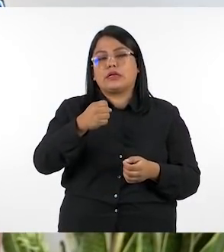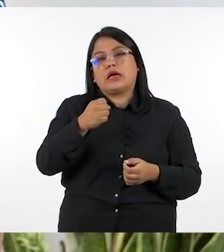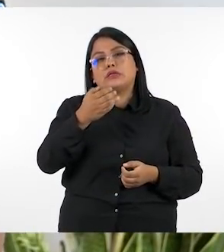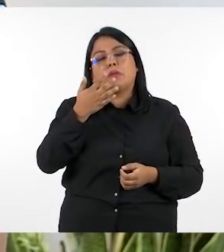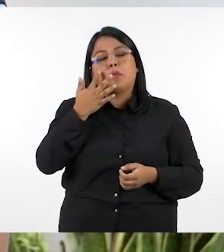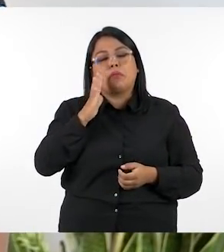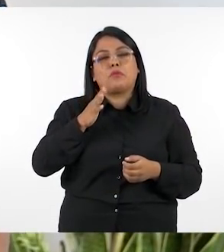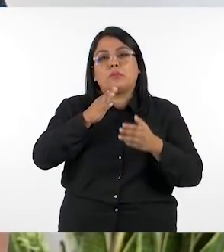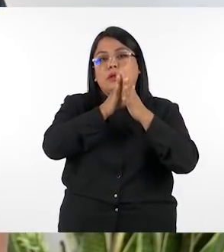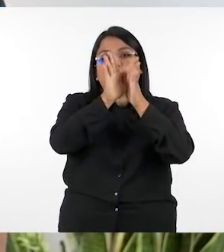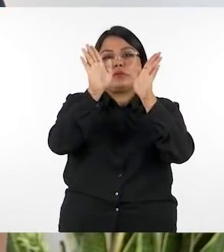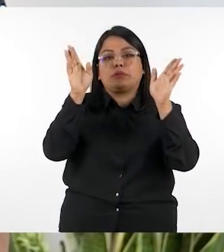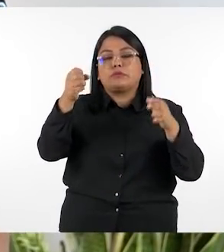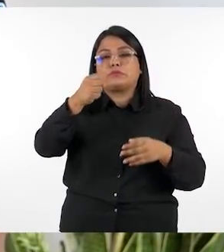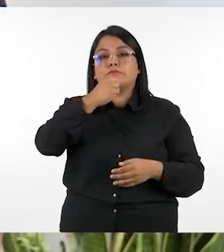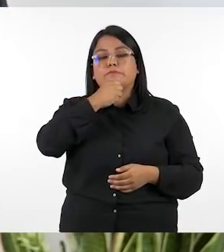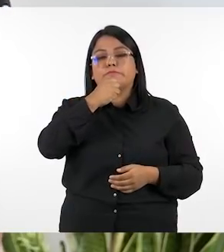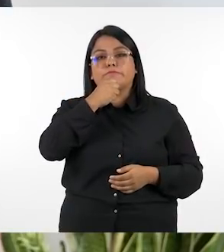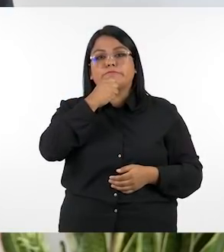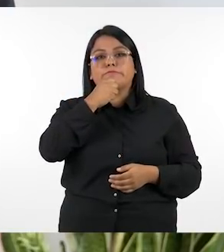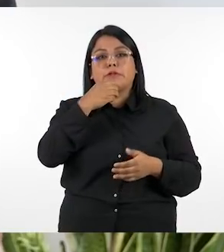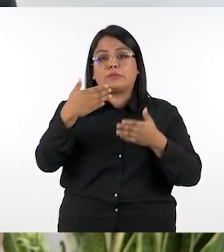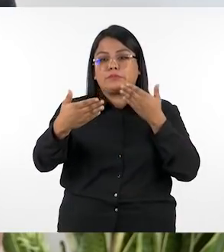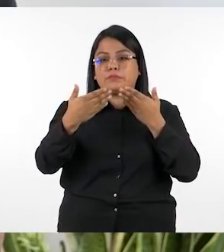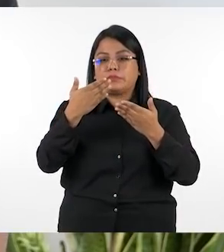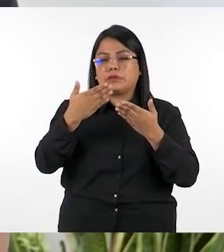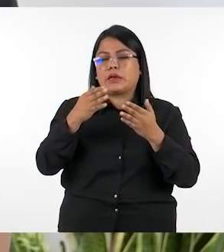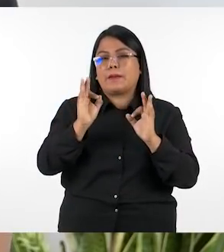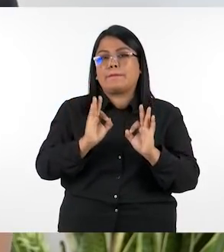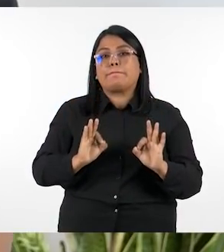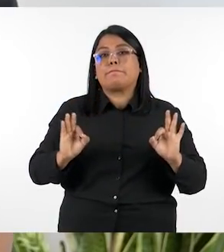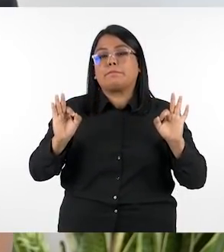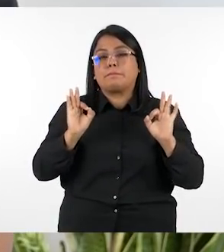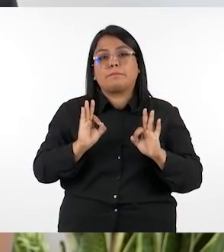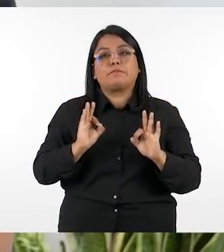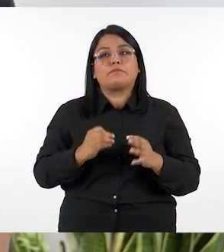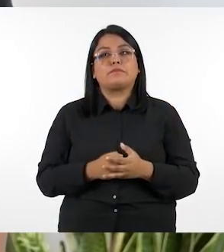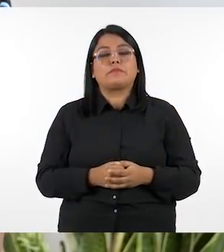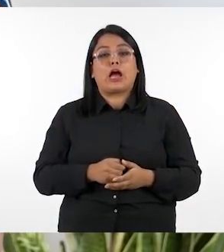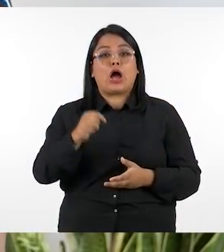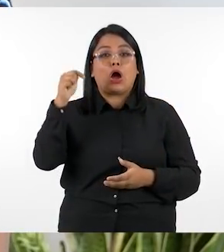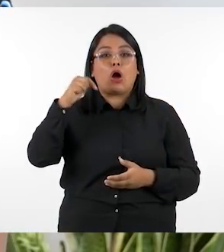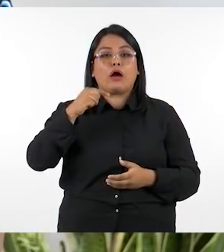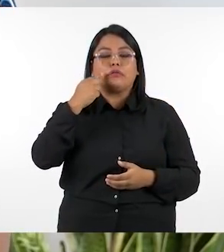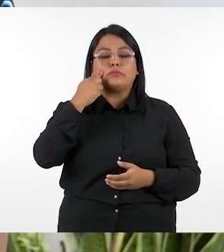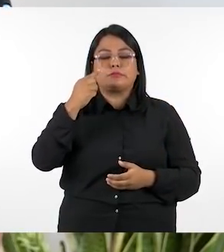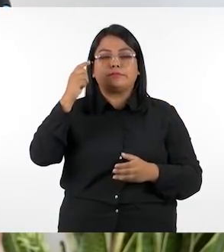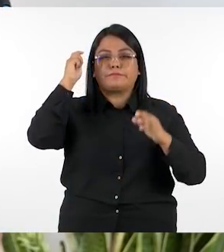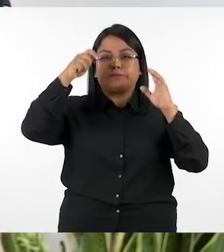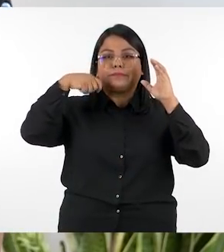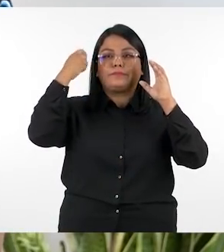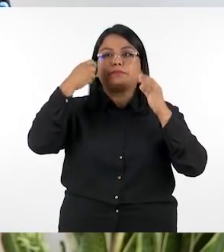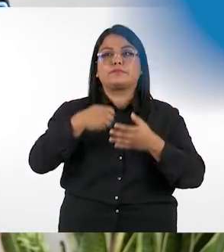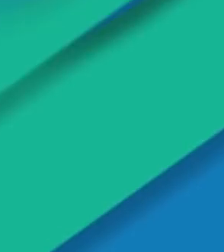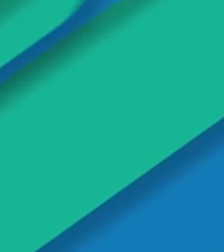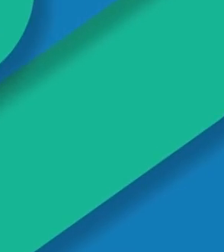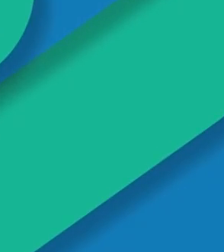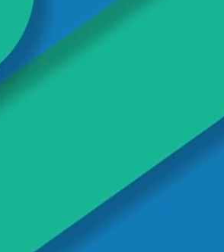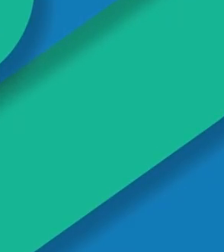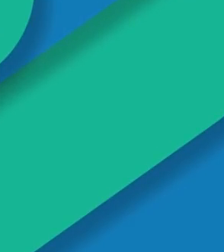esto sobre la asistencia en el aprendizaje de nuestros estudiantes vamos a ver lo siguiente